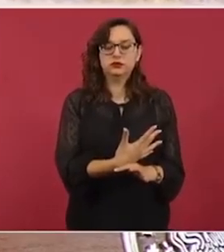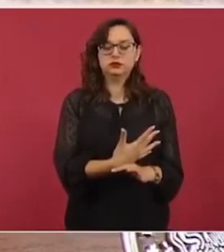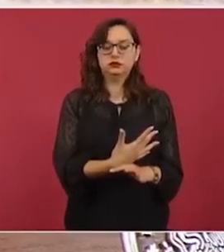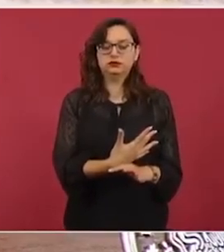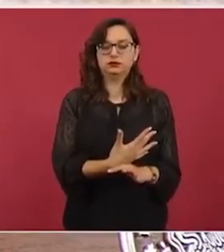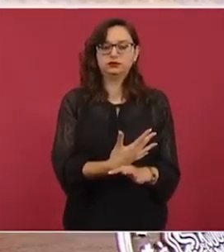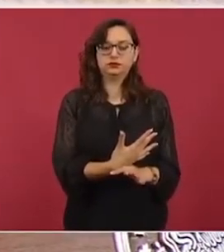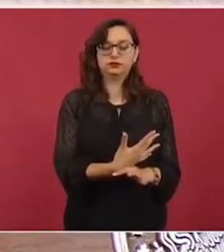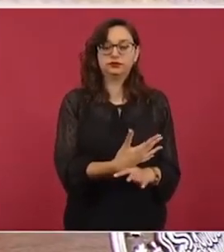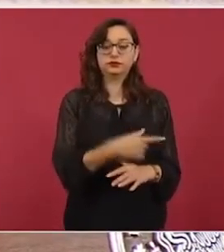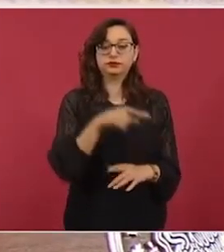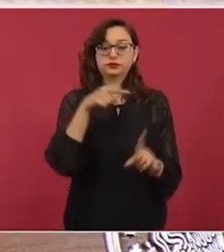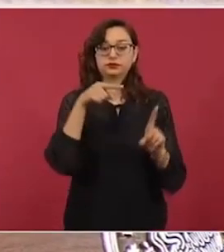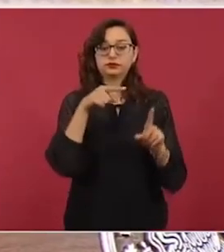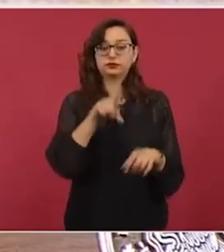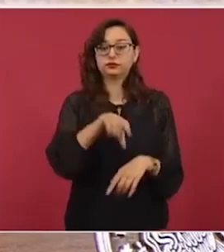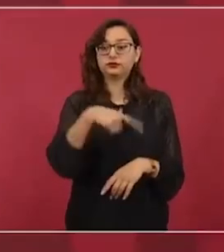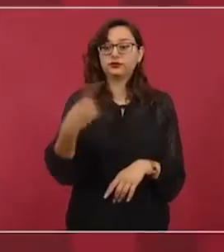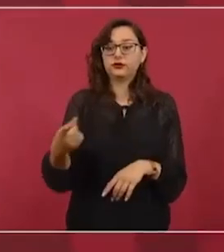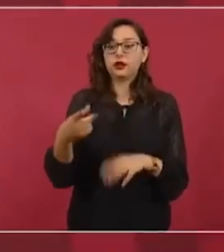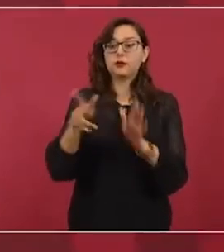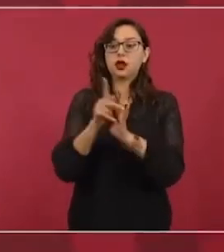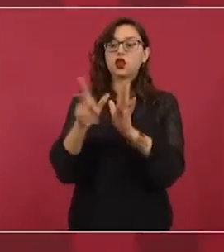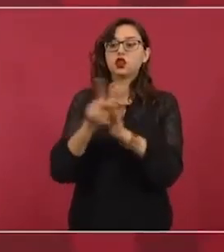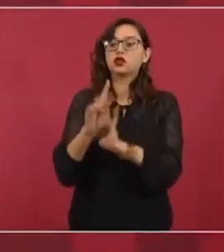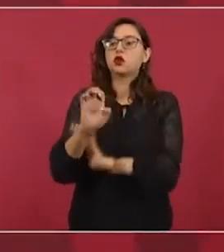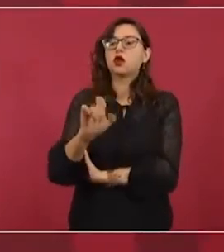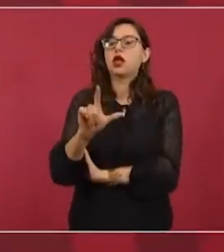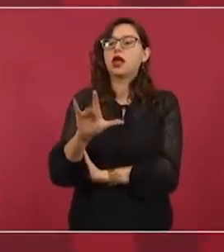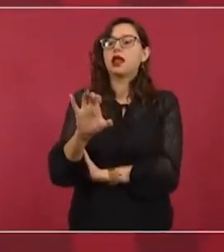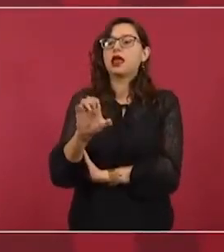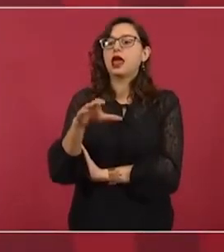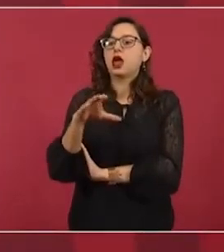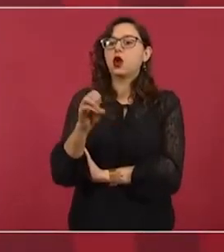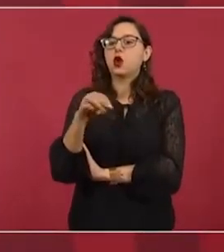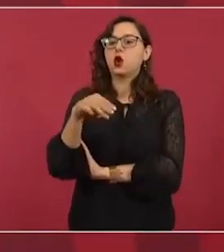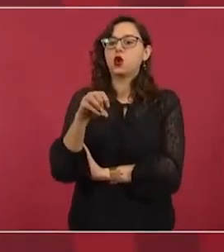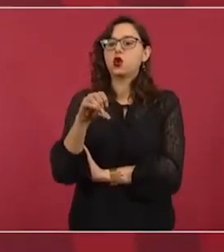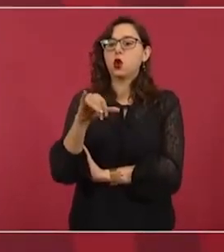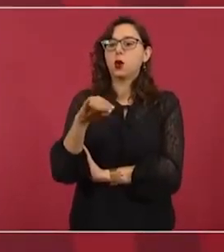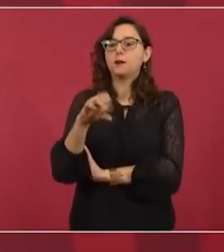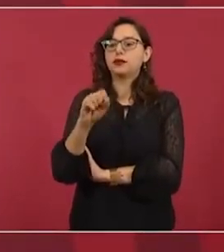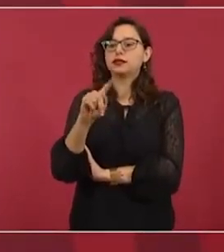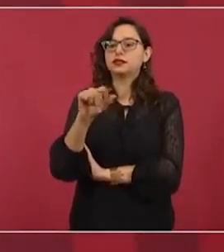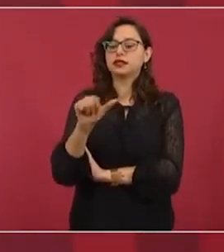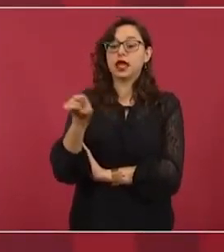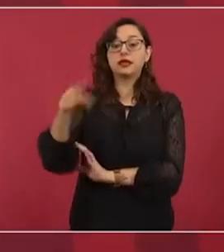del Economista, de un periódico